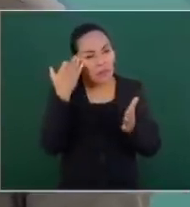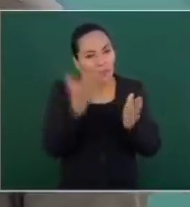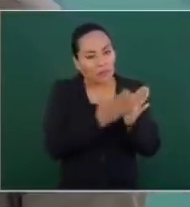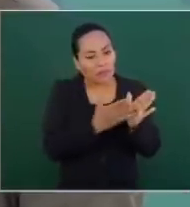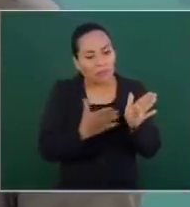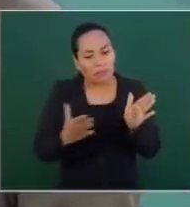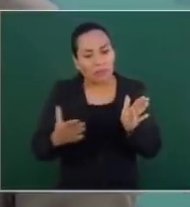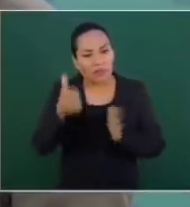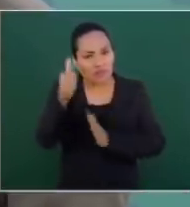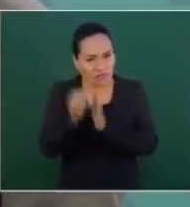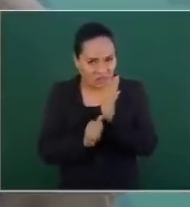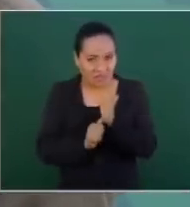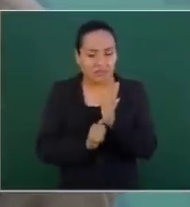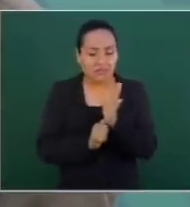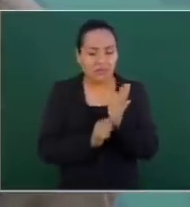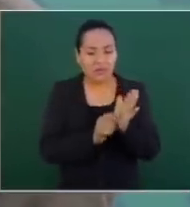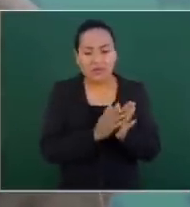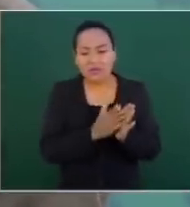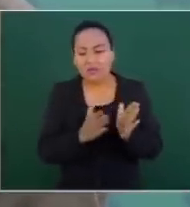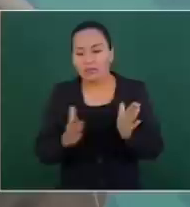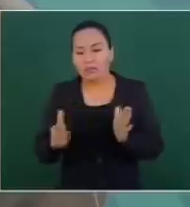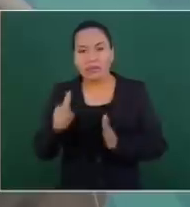y buscaba